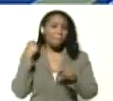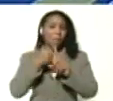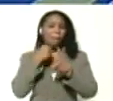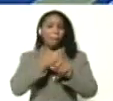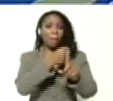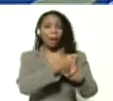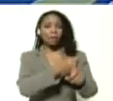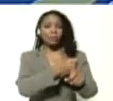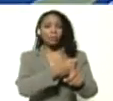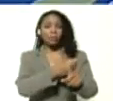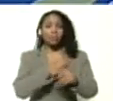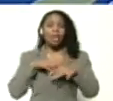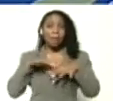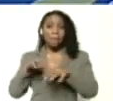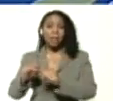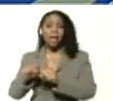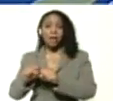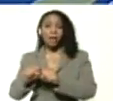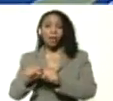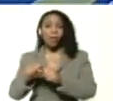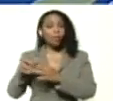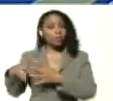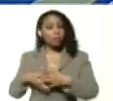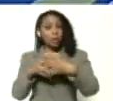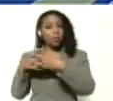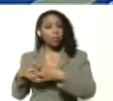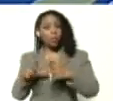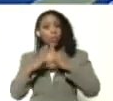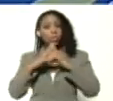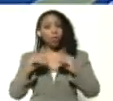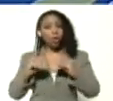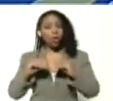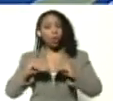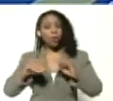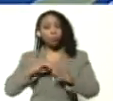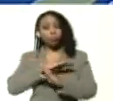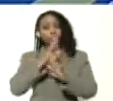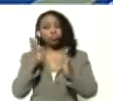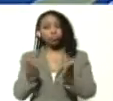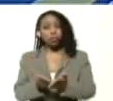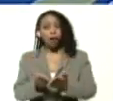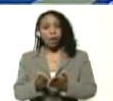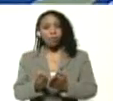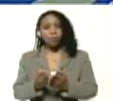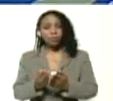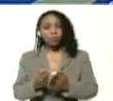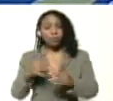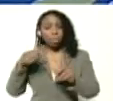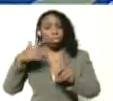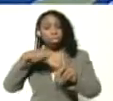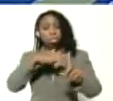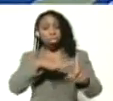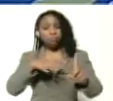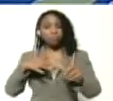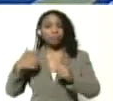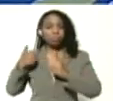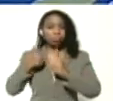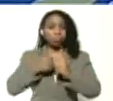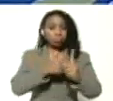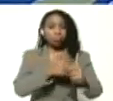amenazado del imperio norteamericano en todo el planeta tierra acosado perseguido